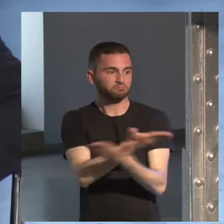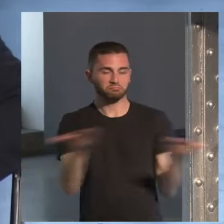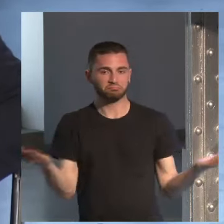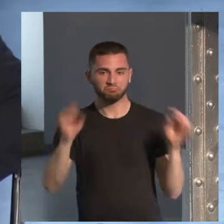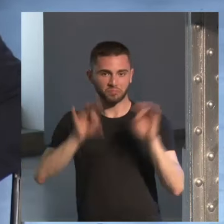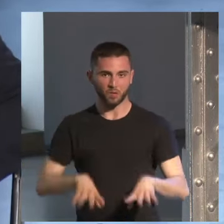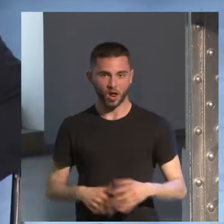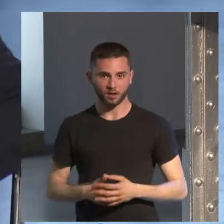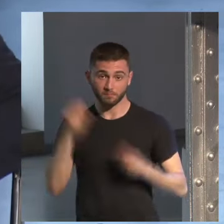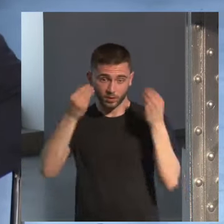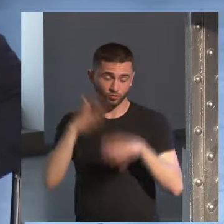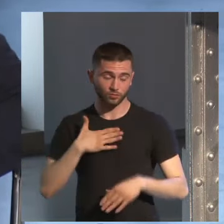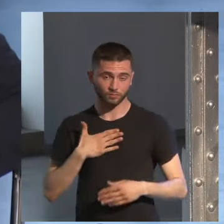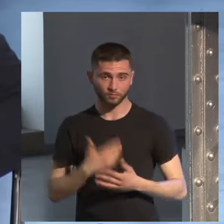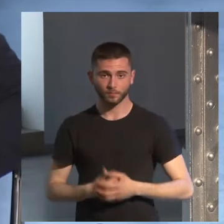pienso yo